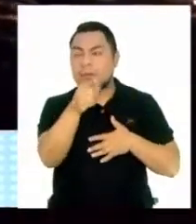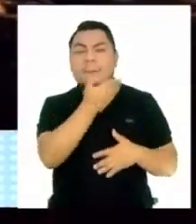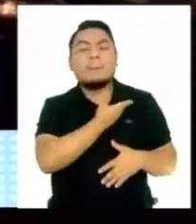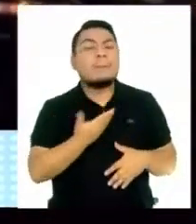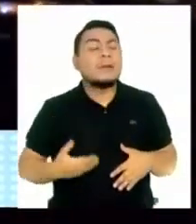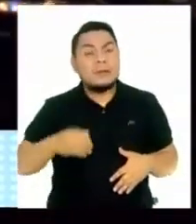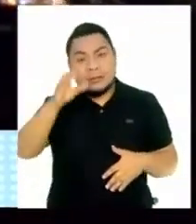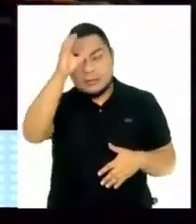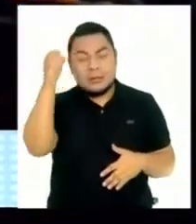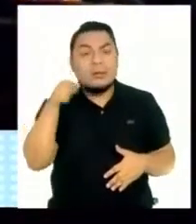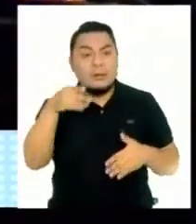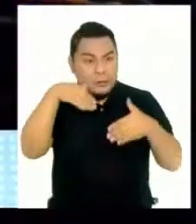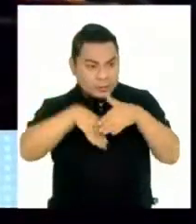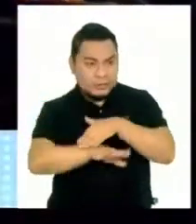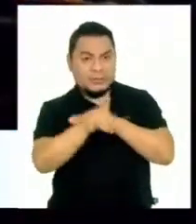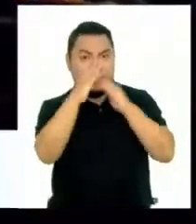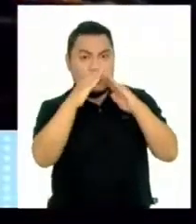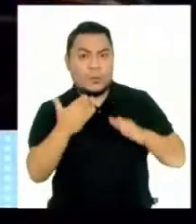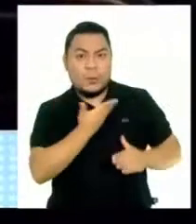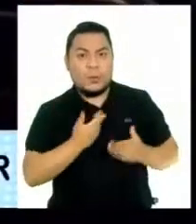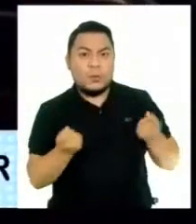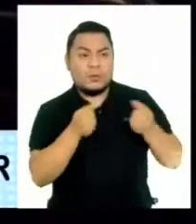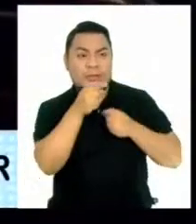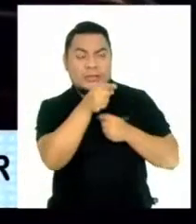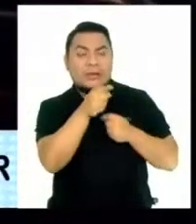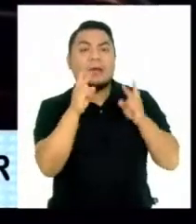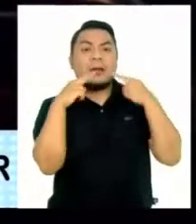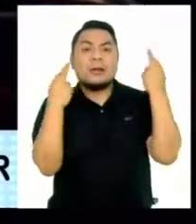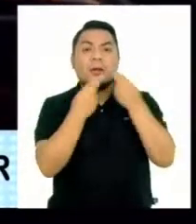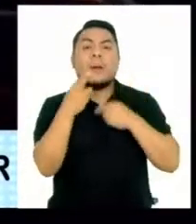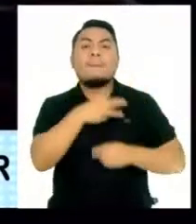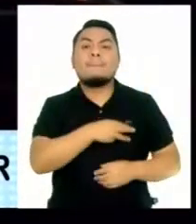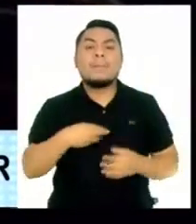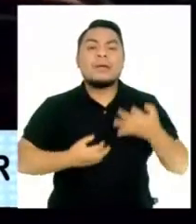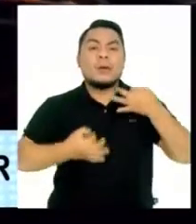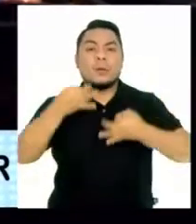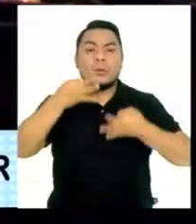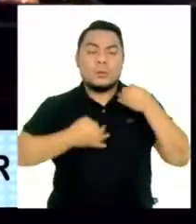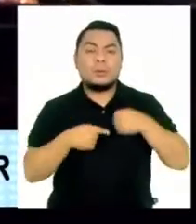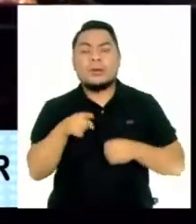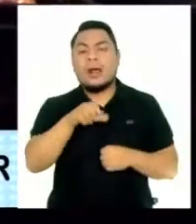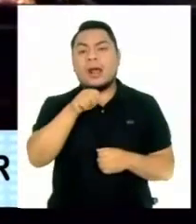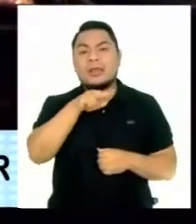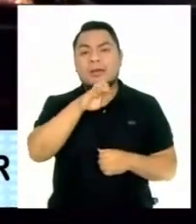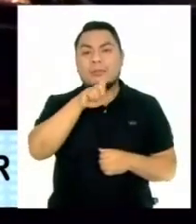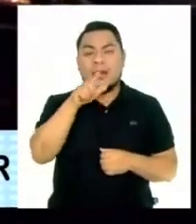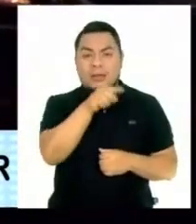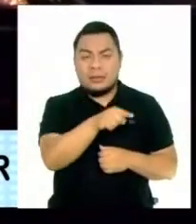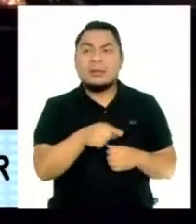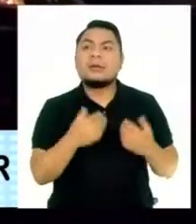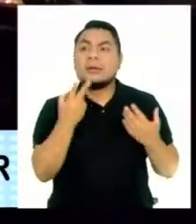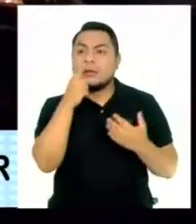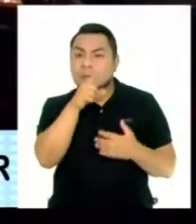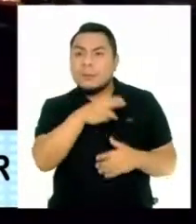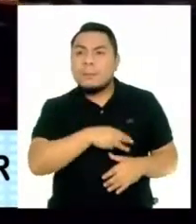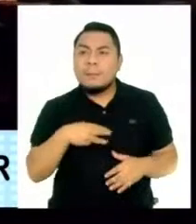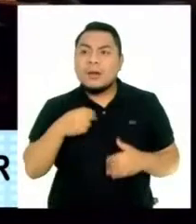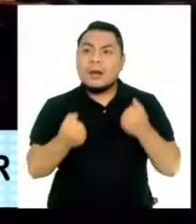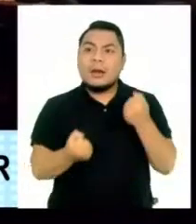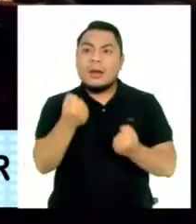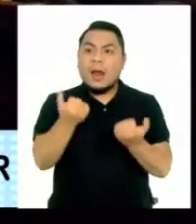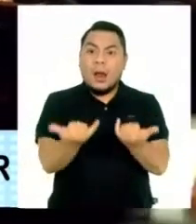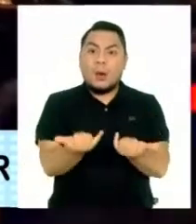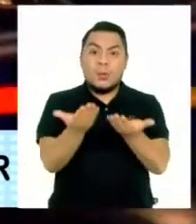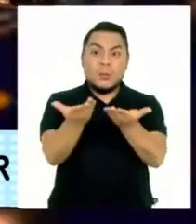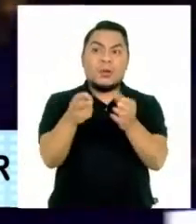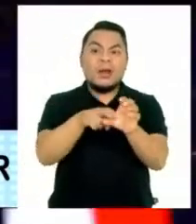República, Pedro Castillo, se encuentra adentro. Está reunido con el ministro de Justicia, Aníbal Torres. Vamos a ver si es el ministro el que sale en este